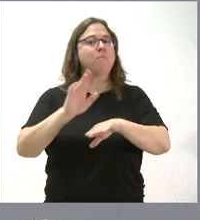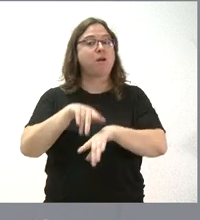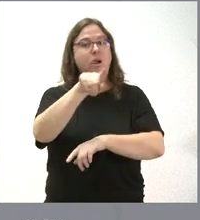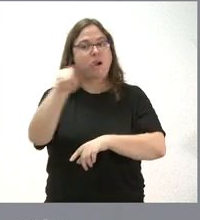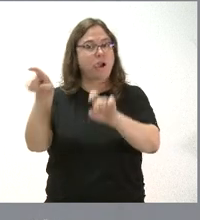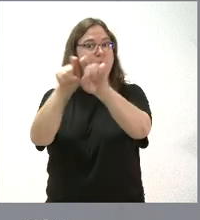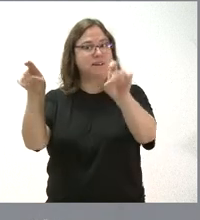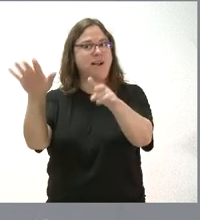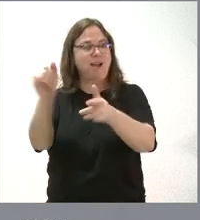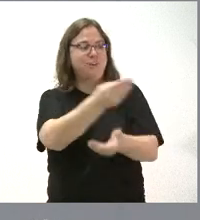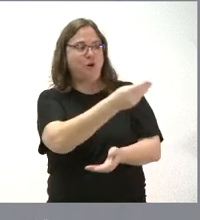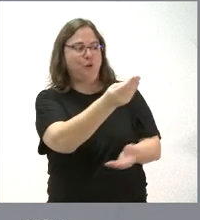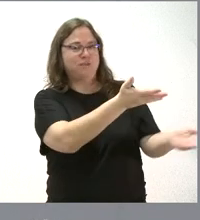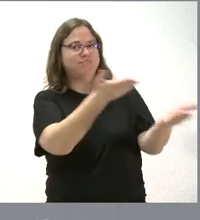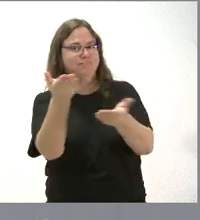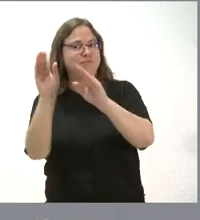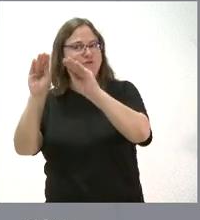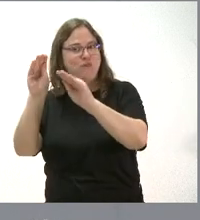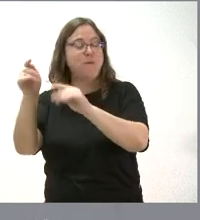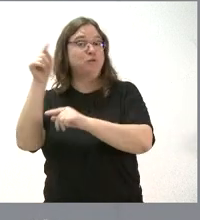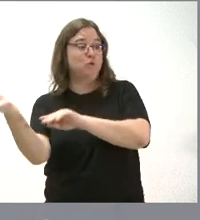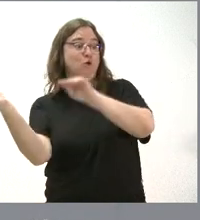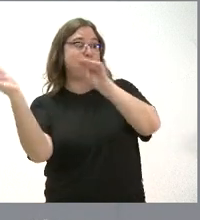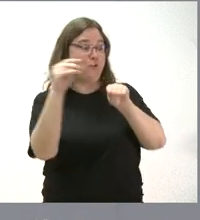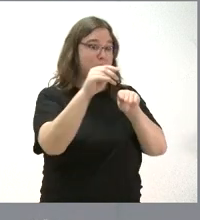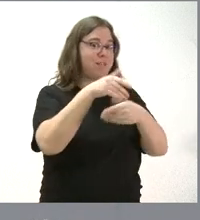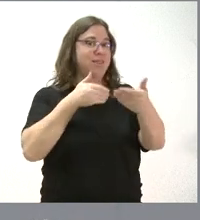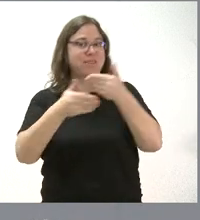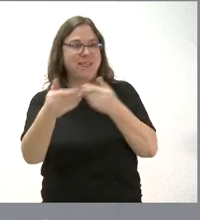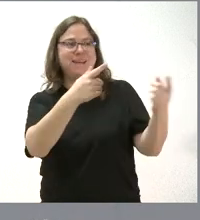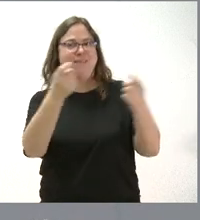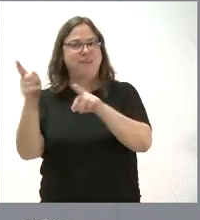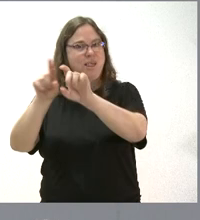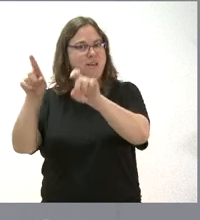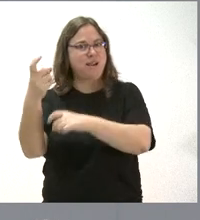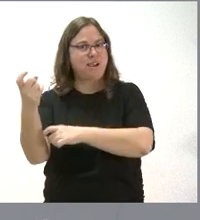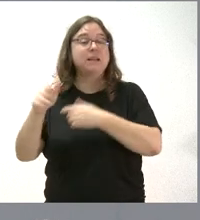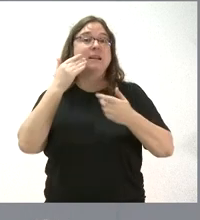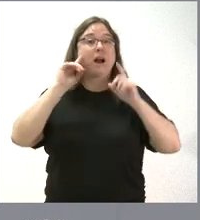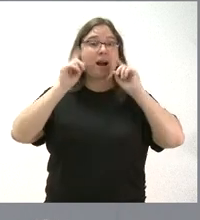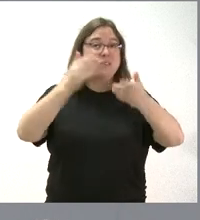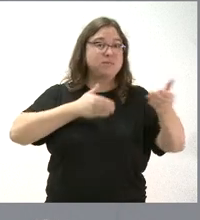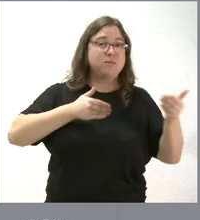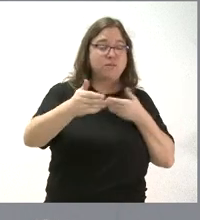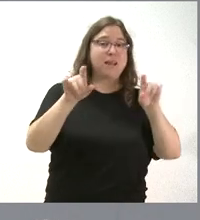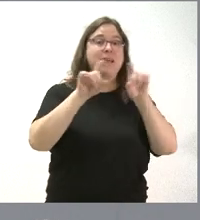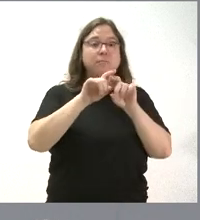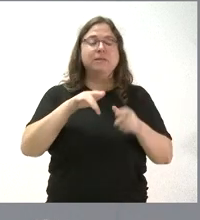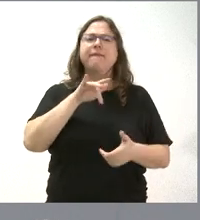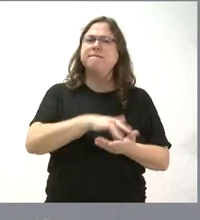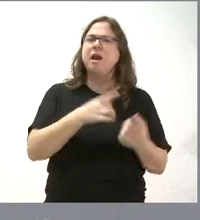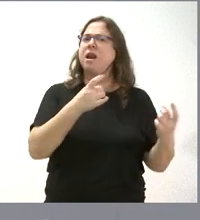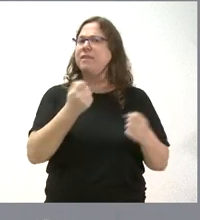jóvenes que se forman en su ámbito, que se forman dentro de lo que ellas necesitan y que, en el caso de que esas empresas luego parecen